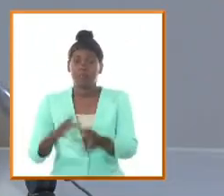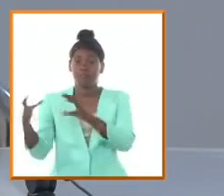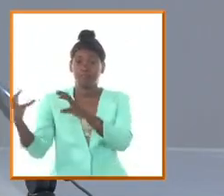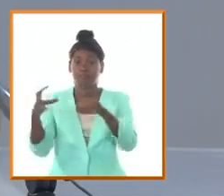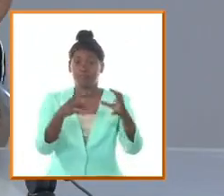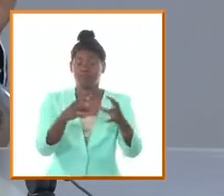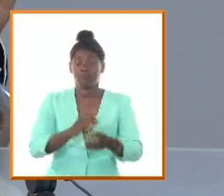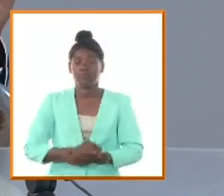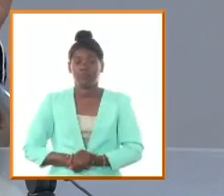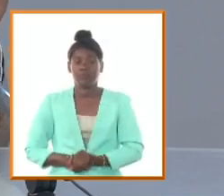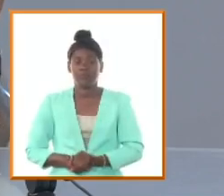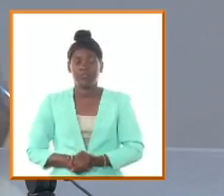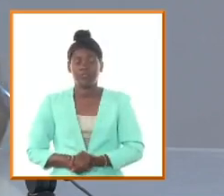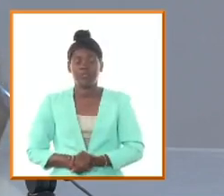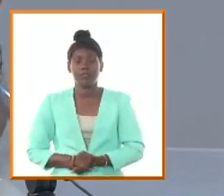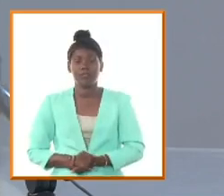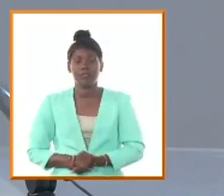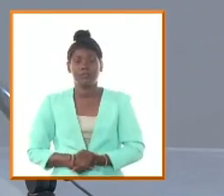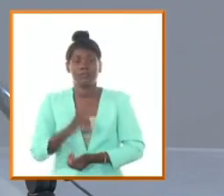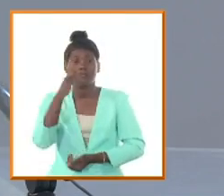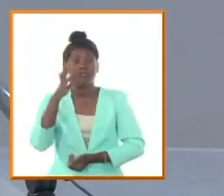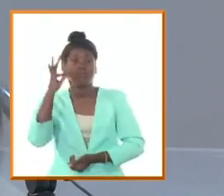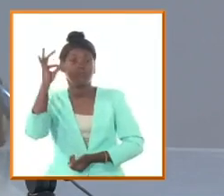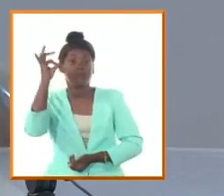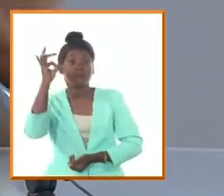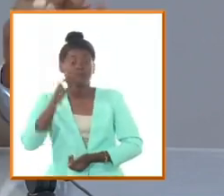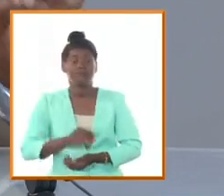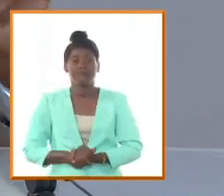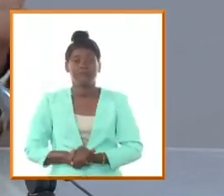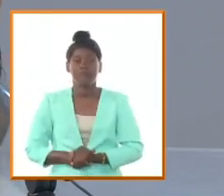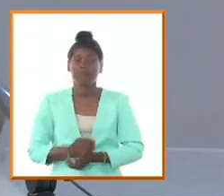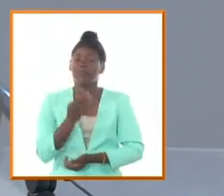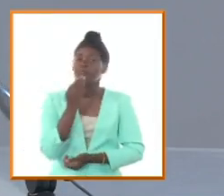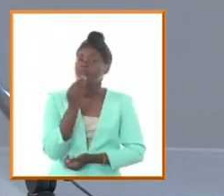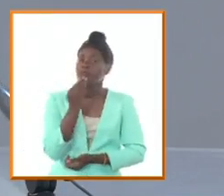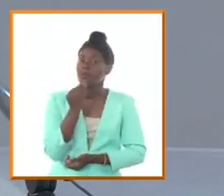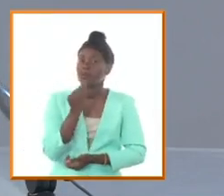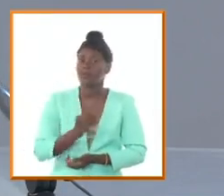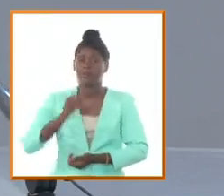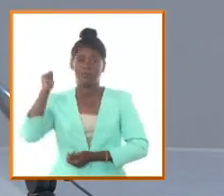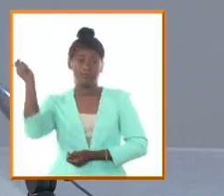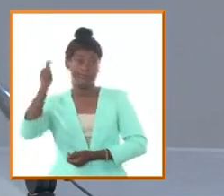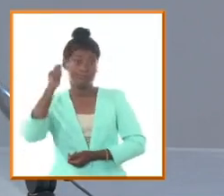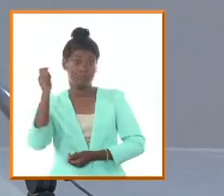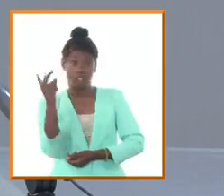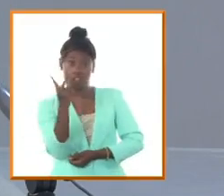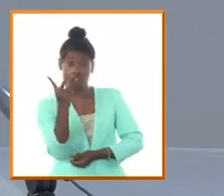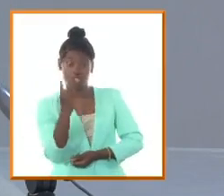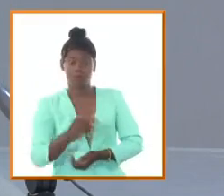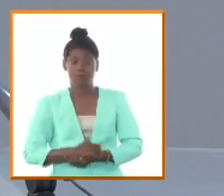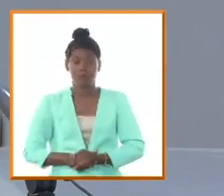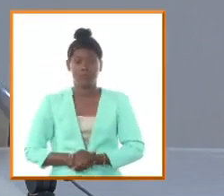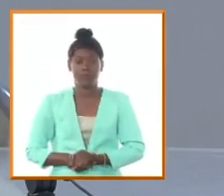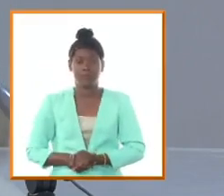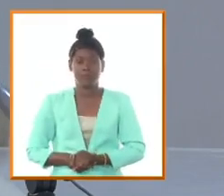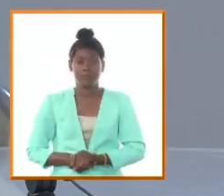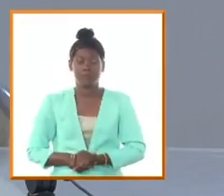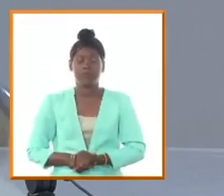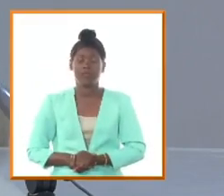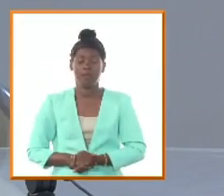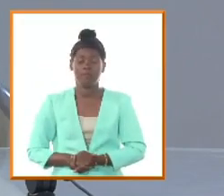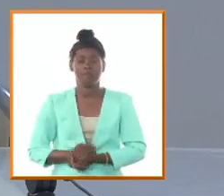Céspedes y Agramonte que fueron profundas que llevaron incluso a la salida de Agramonte durante un tiempo del mando del Camagüey llegaron a ese punto las